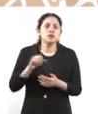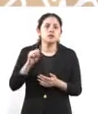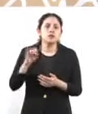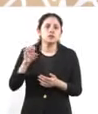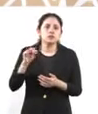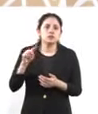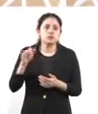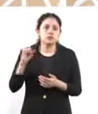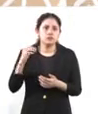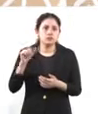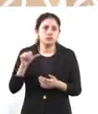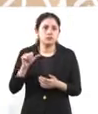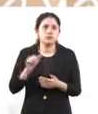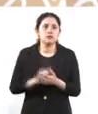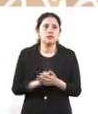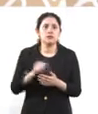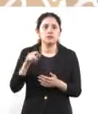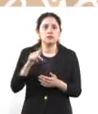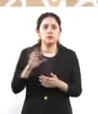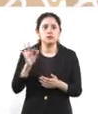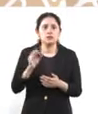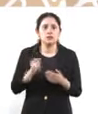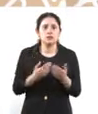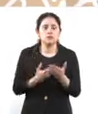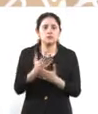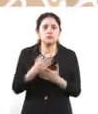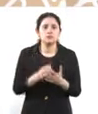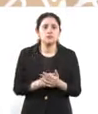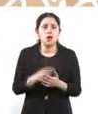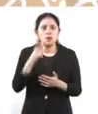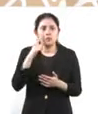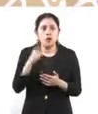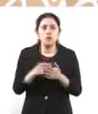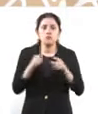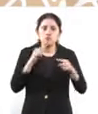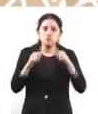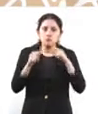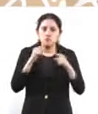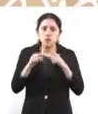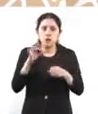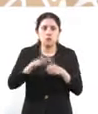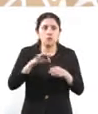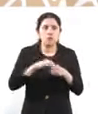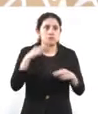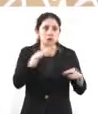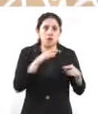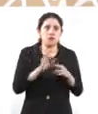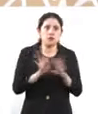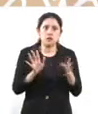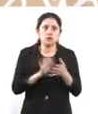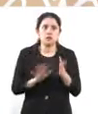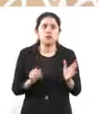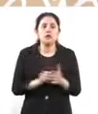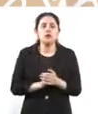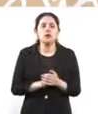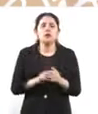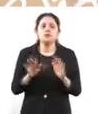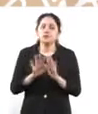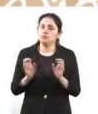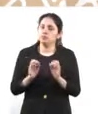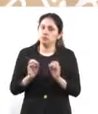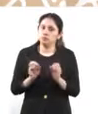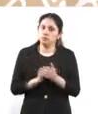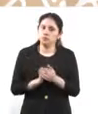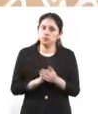Y en todo caso, discutir sobre la sentencia. No previamente, así ya voté pronto, desaparecer la prisión preventiva oficiosa, que